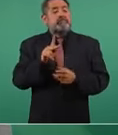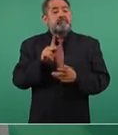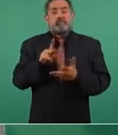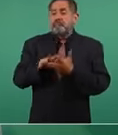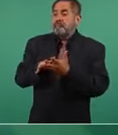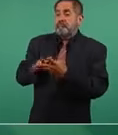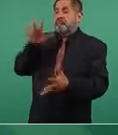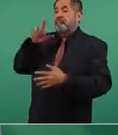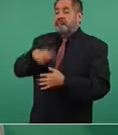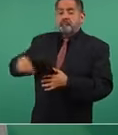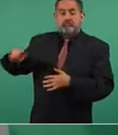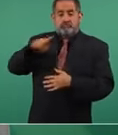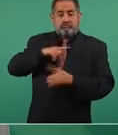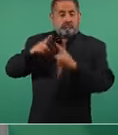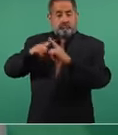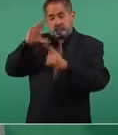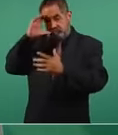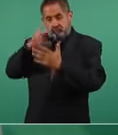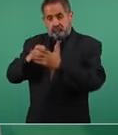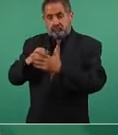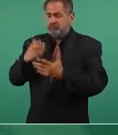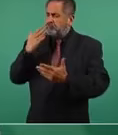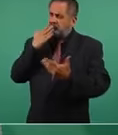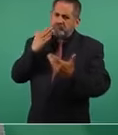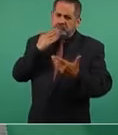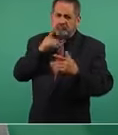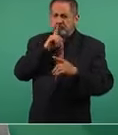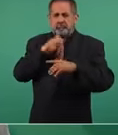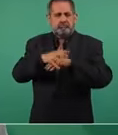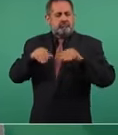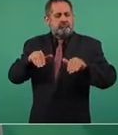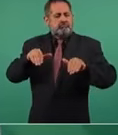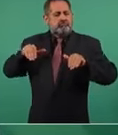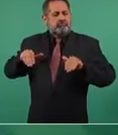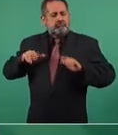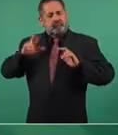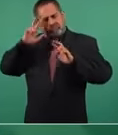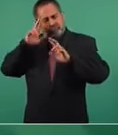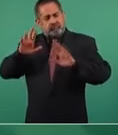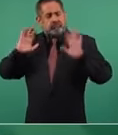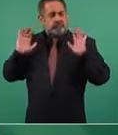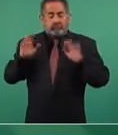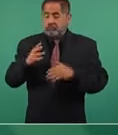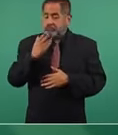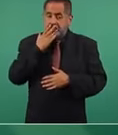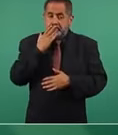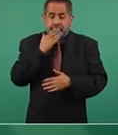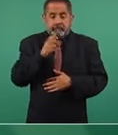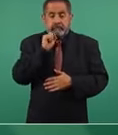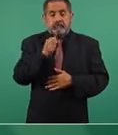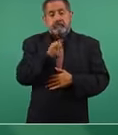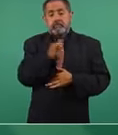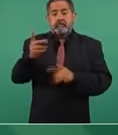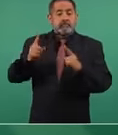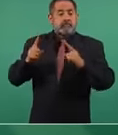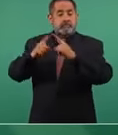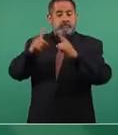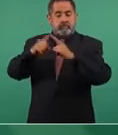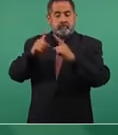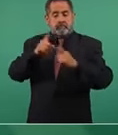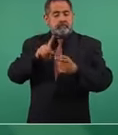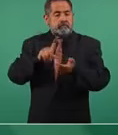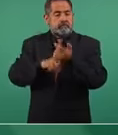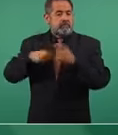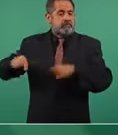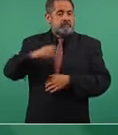católica muy bien, fueron respetuosos y las iglesias evangélicas,